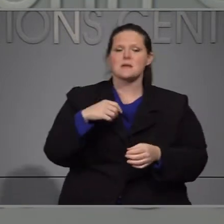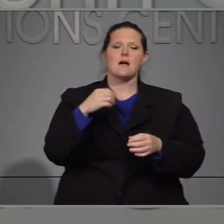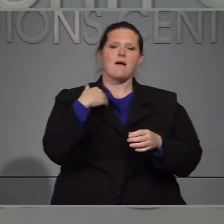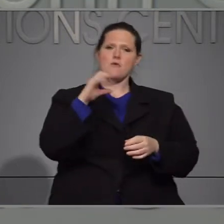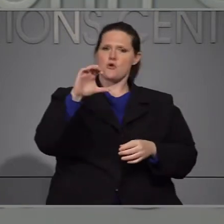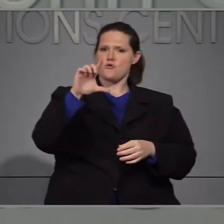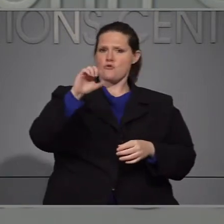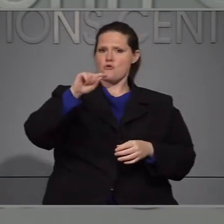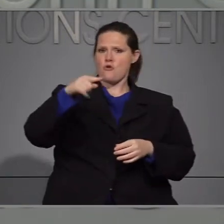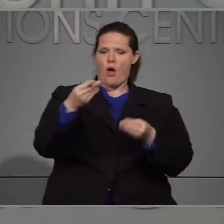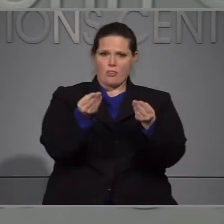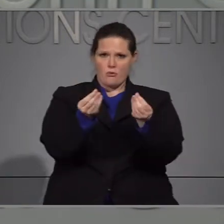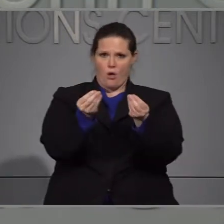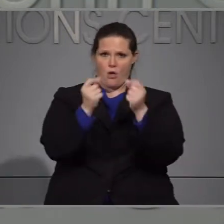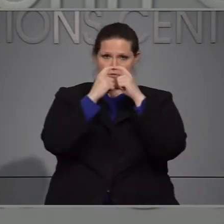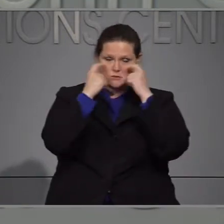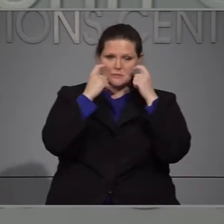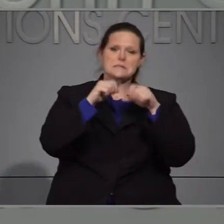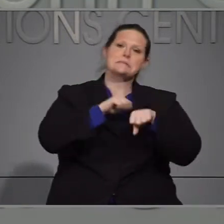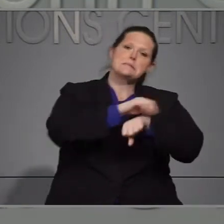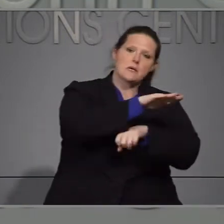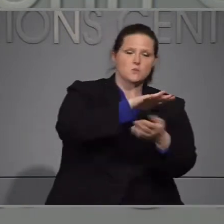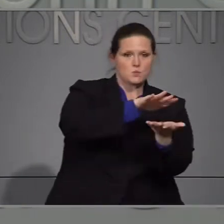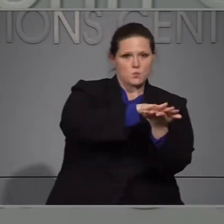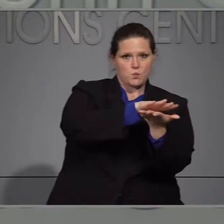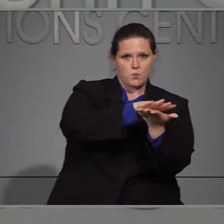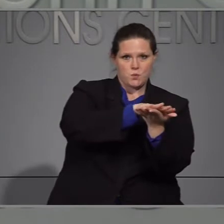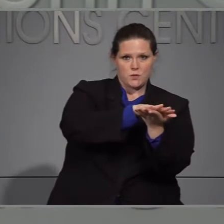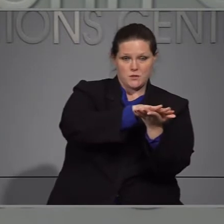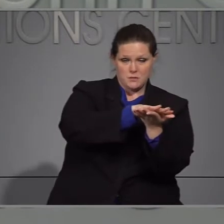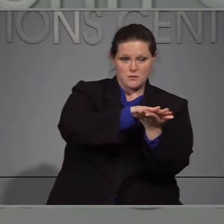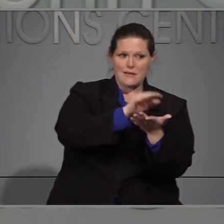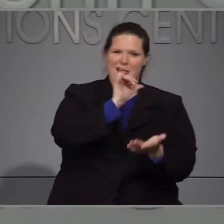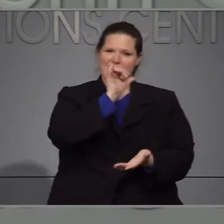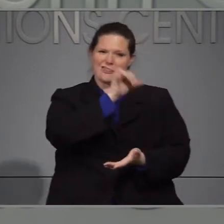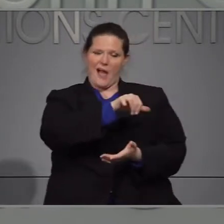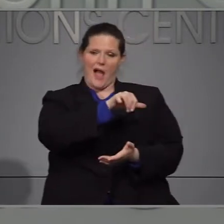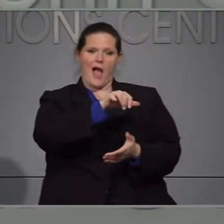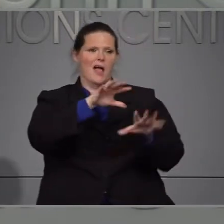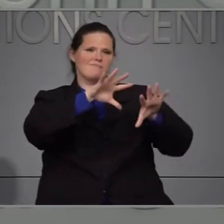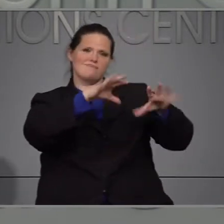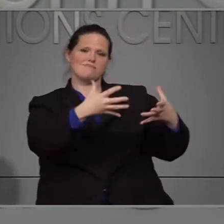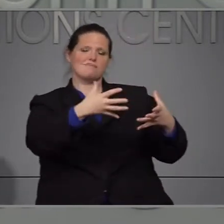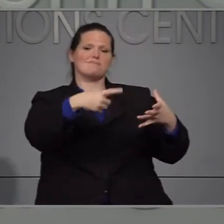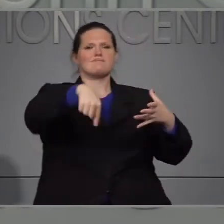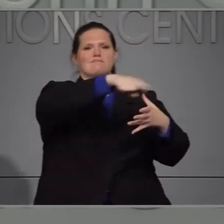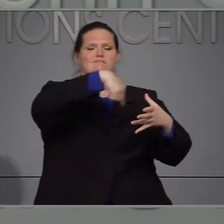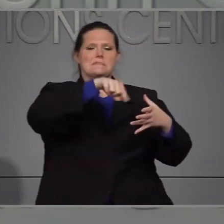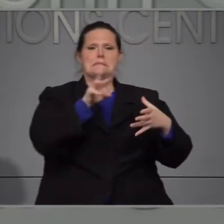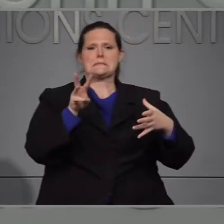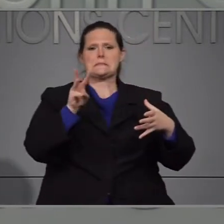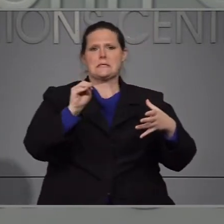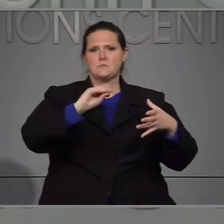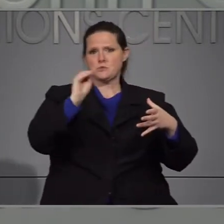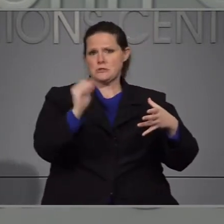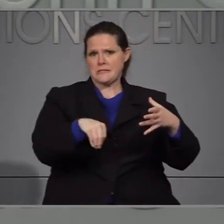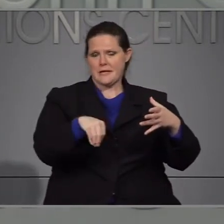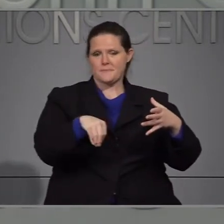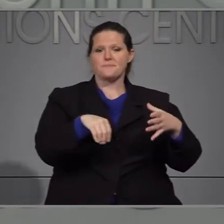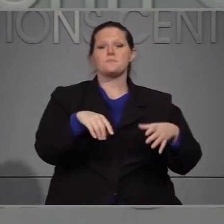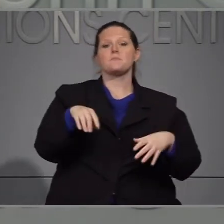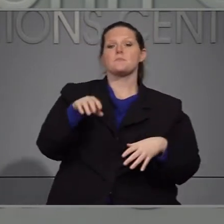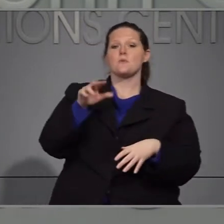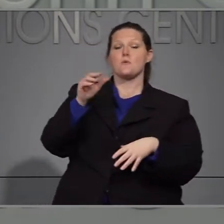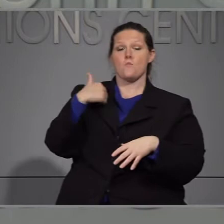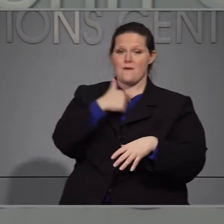en el sector alimenticio también hemos enviado mascarillas faciales a las escuelas llevamos el sesenta por